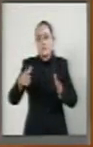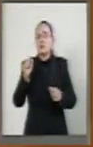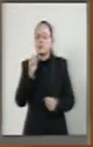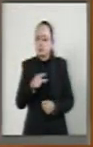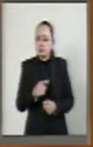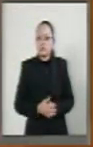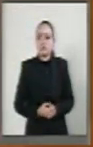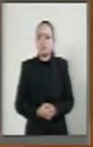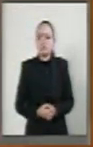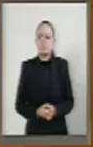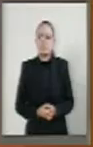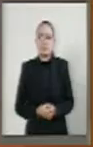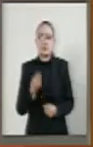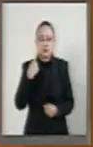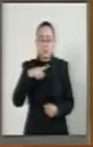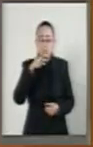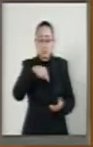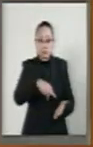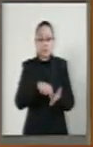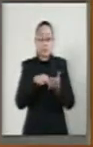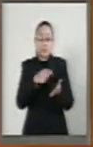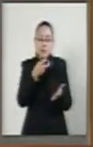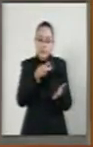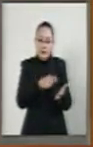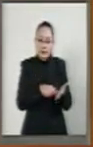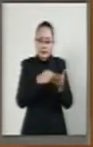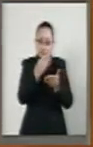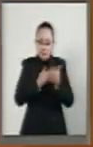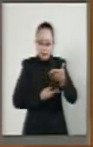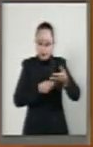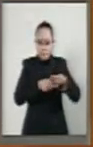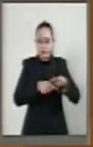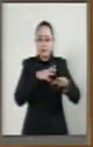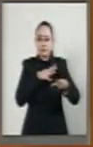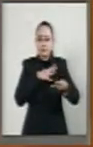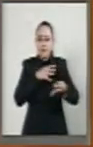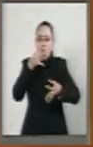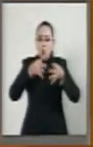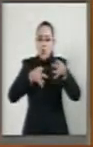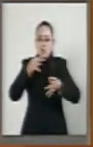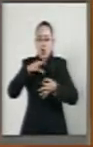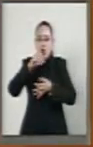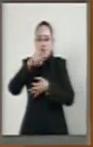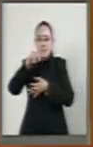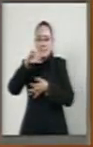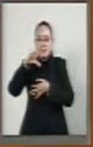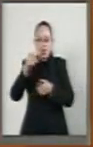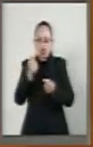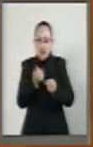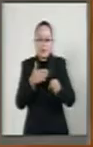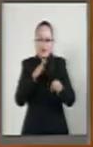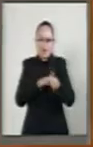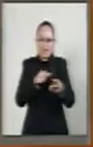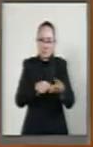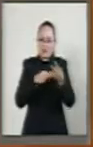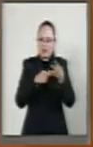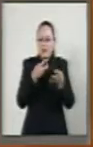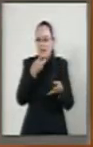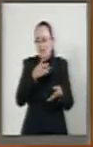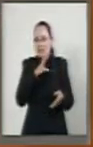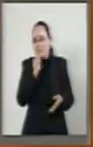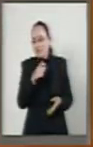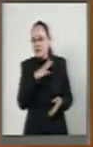Para ponderar el alcance del dictamen, cabe mencionar que el juicio contencioso administrativo procede contra